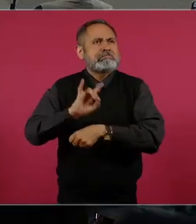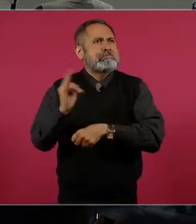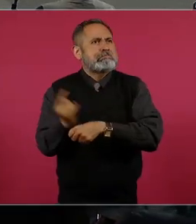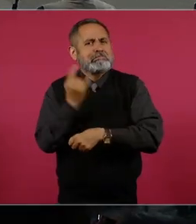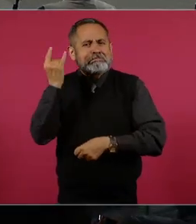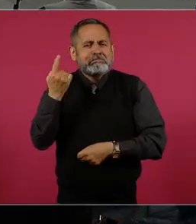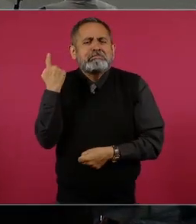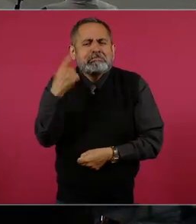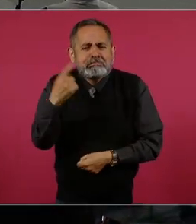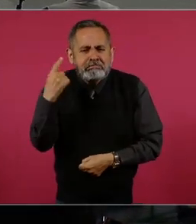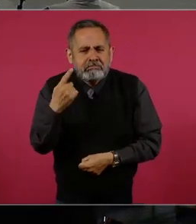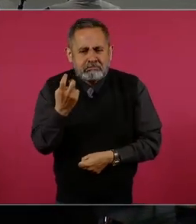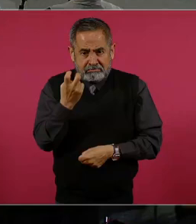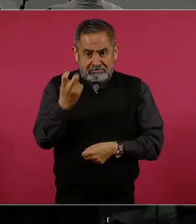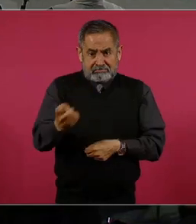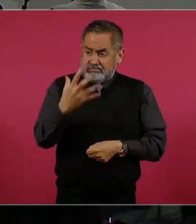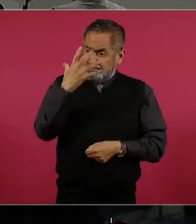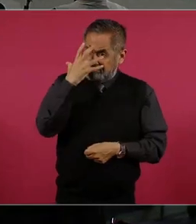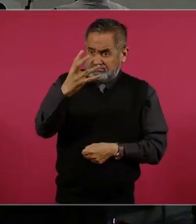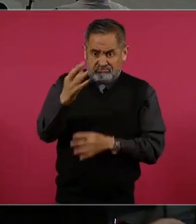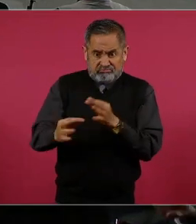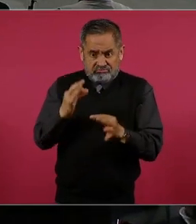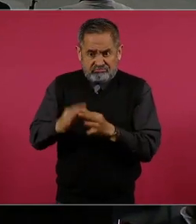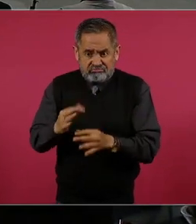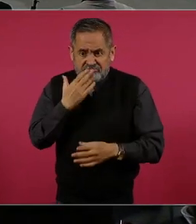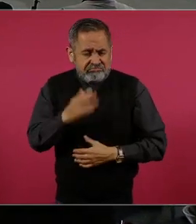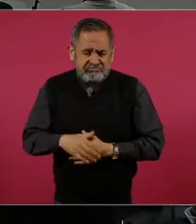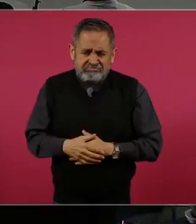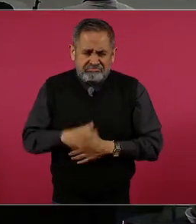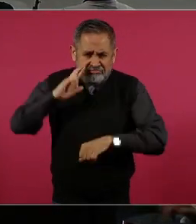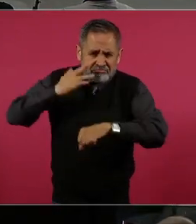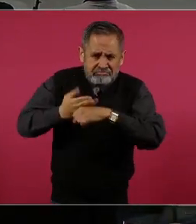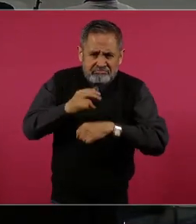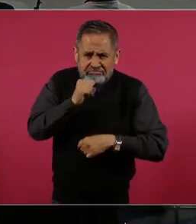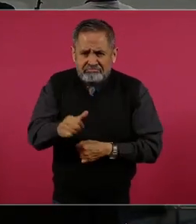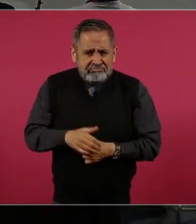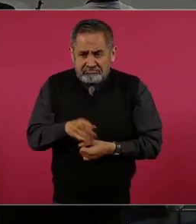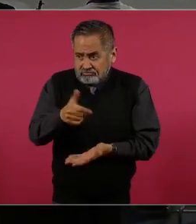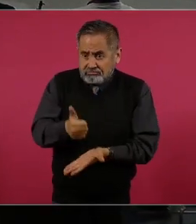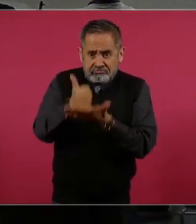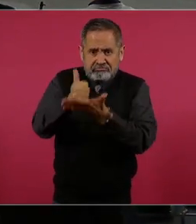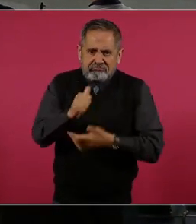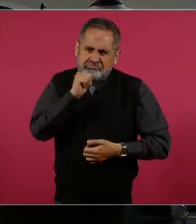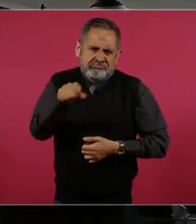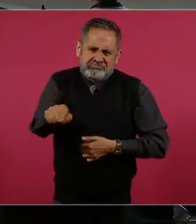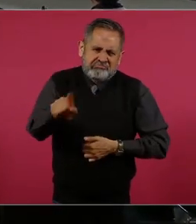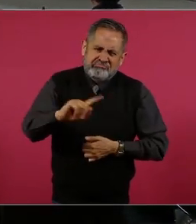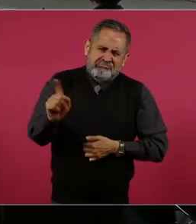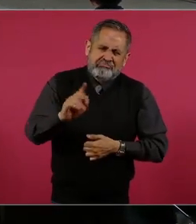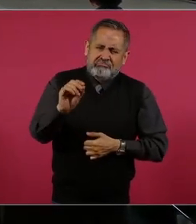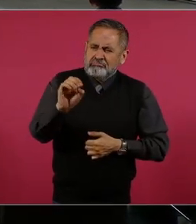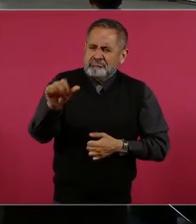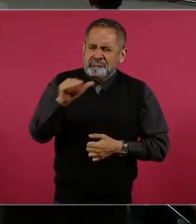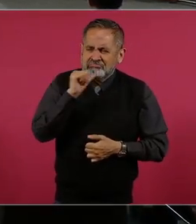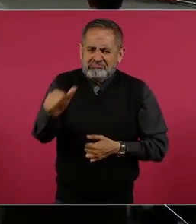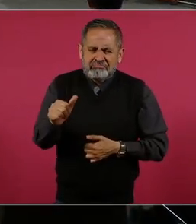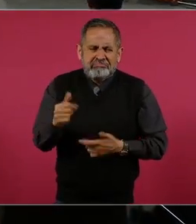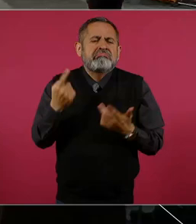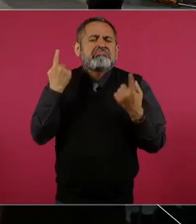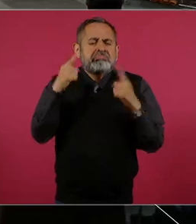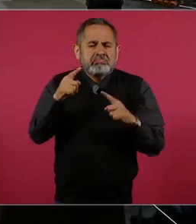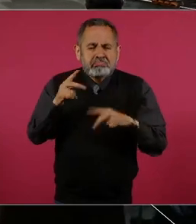Eso no es serio, no es responsable, eso no ayuda a buscar